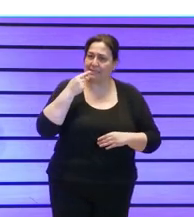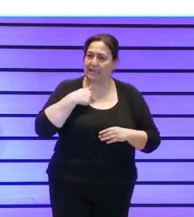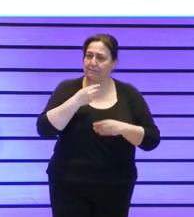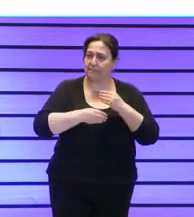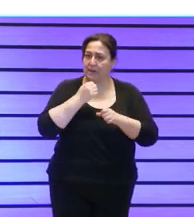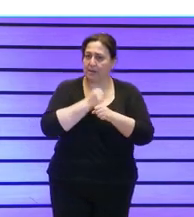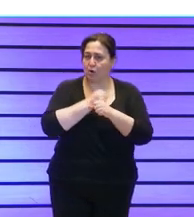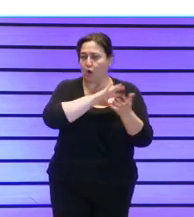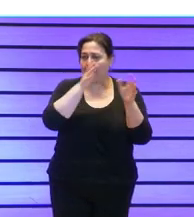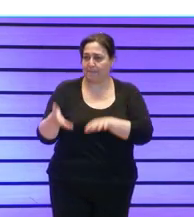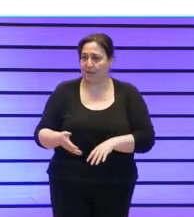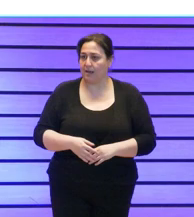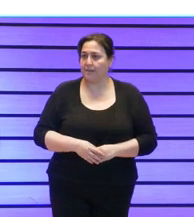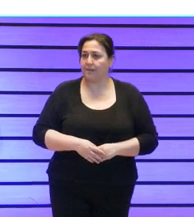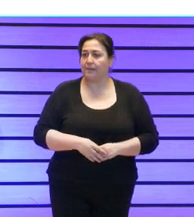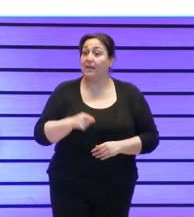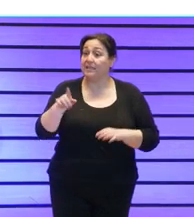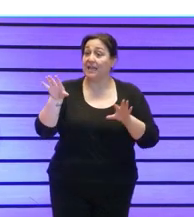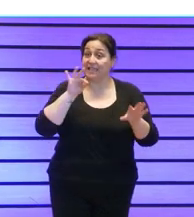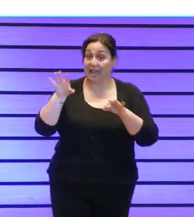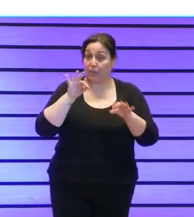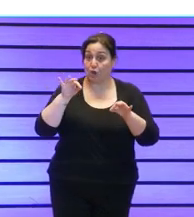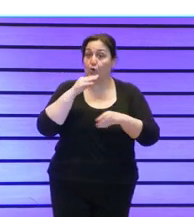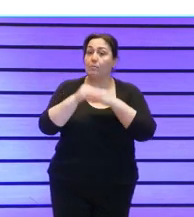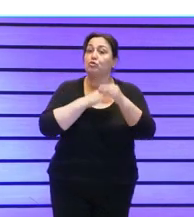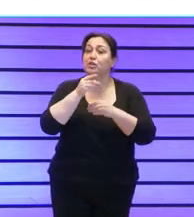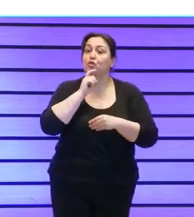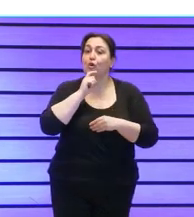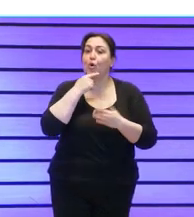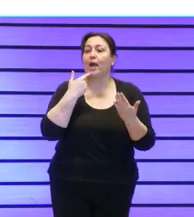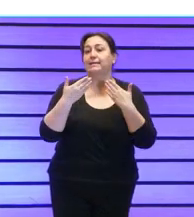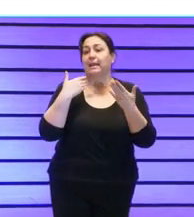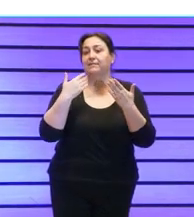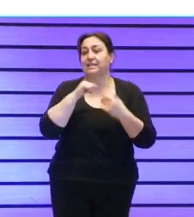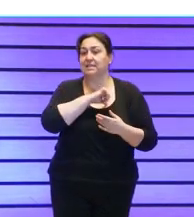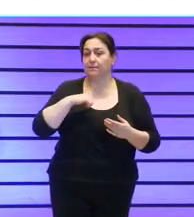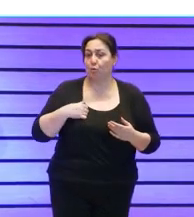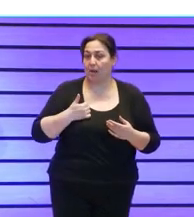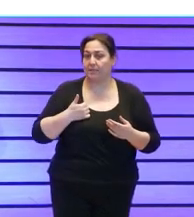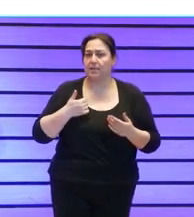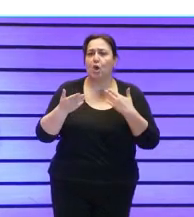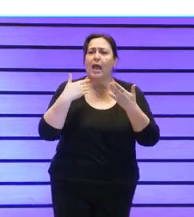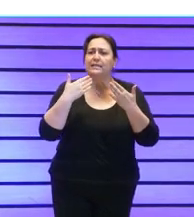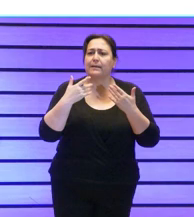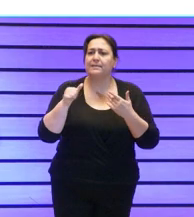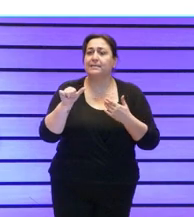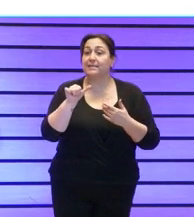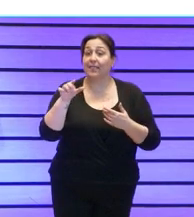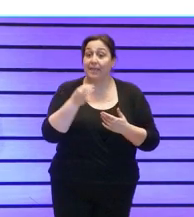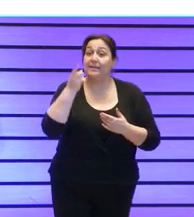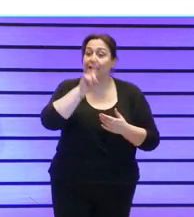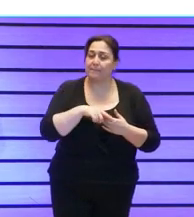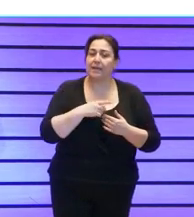actuación lo hicimos esa selección de entrevistas individuales y de todas las entrevistas tenía que salir también un